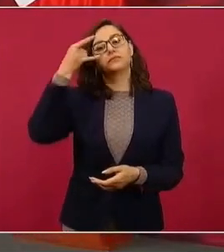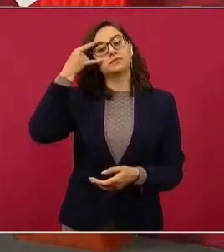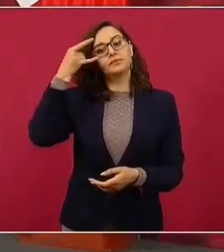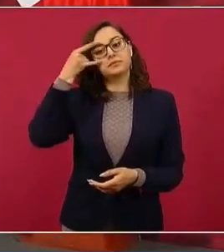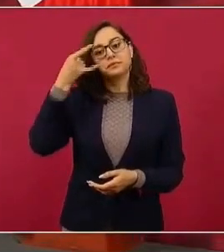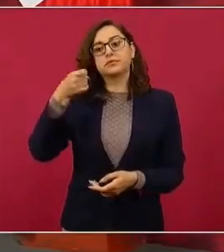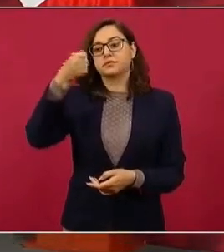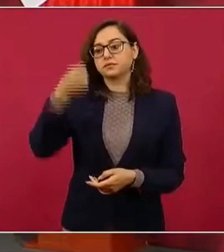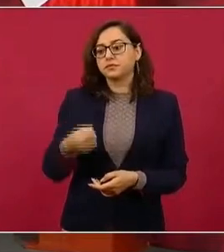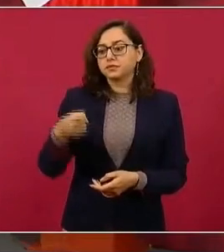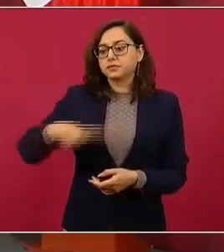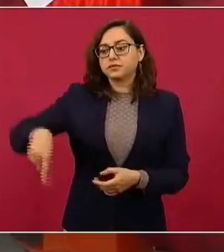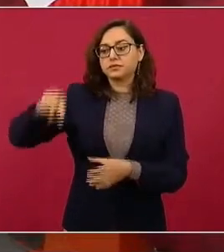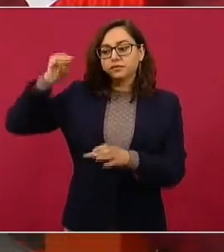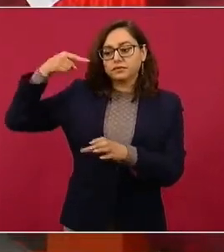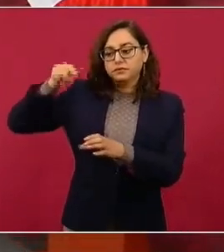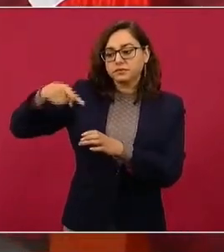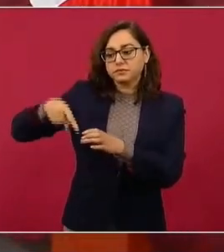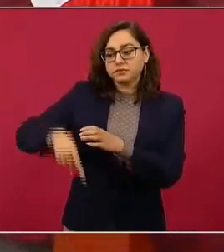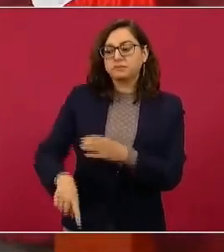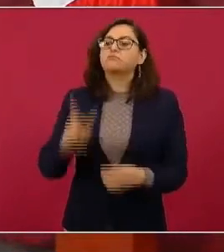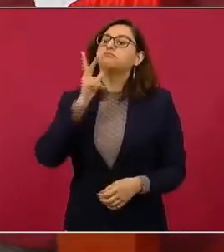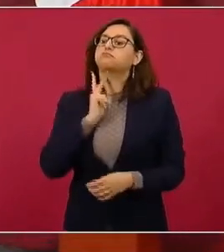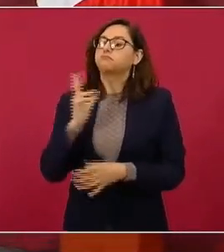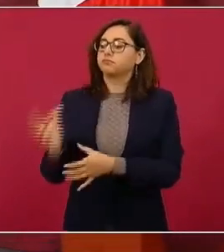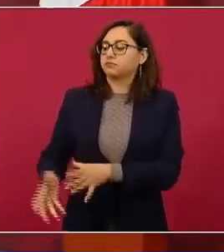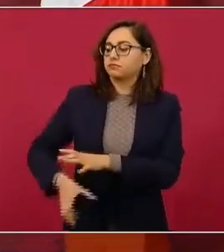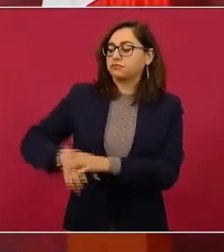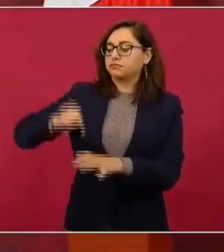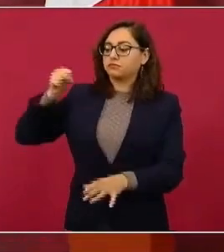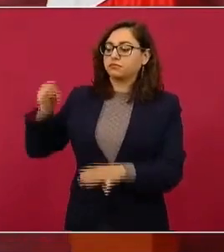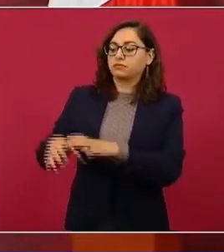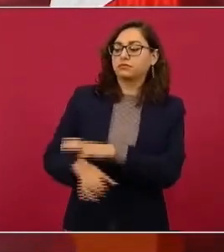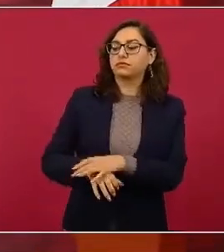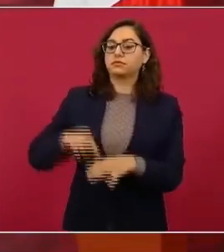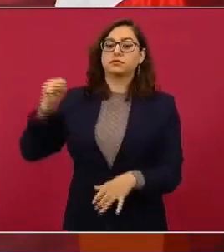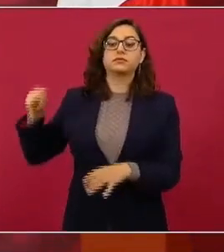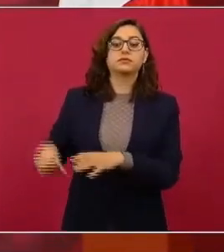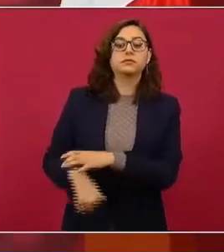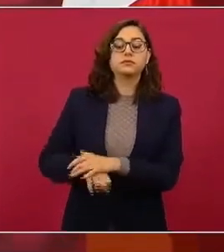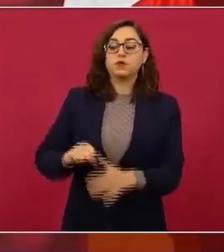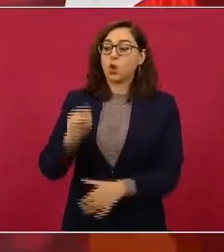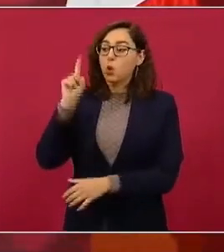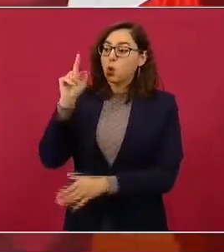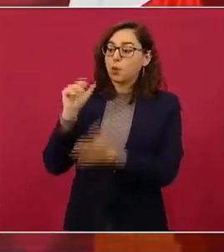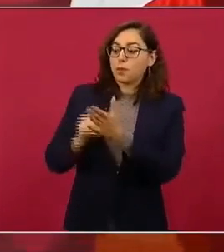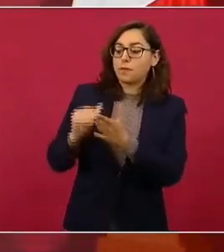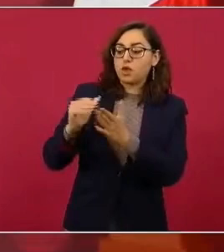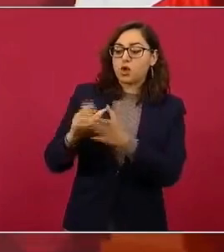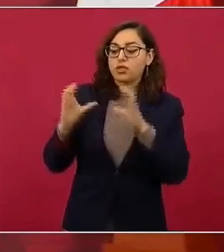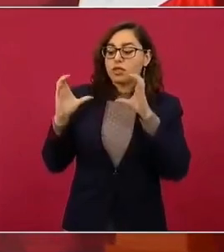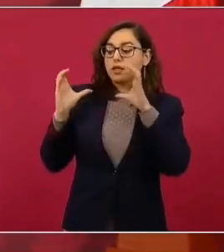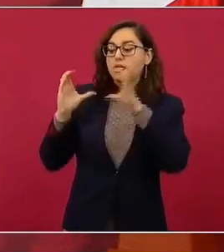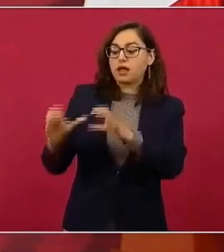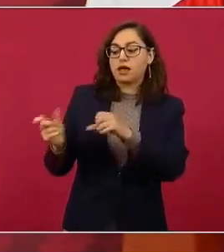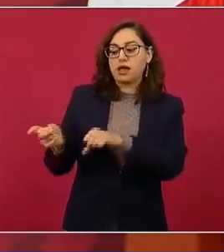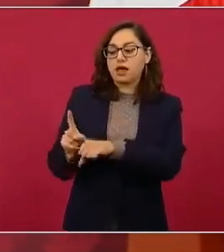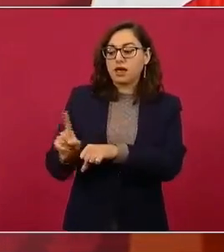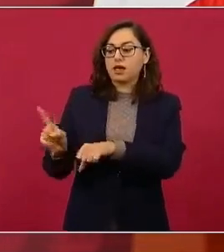del sureste, más de un millón de barriles. O sea, no